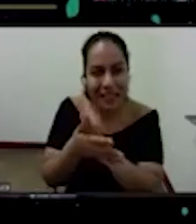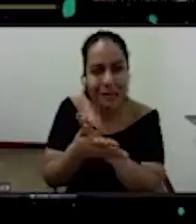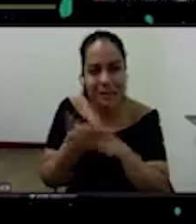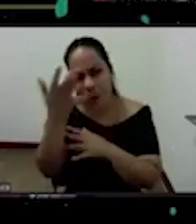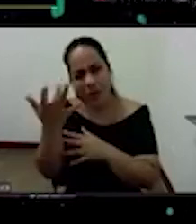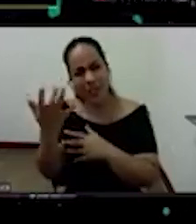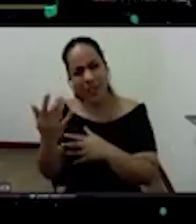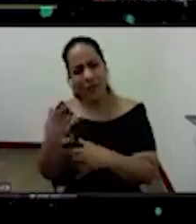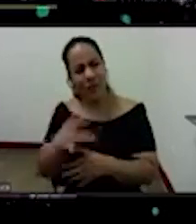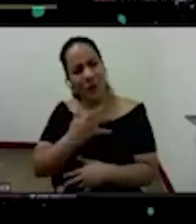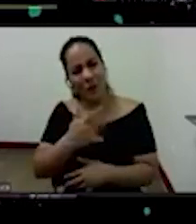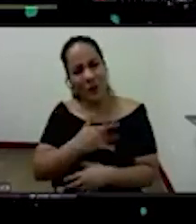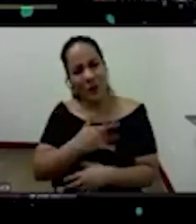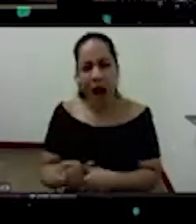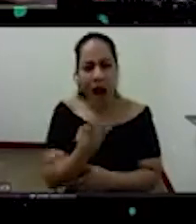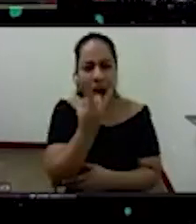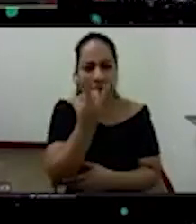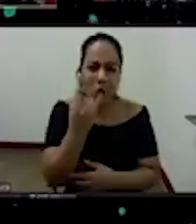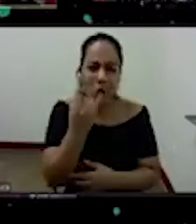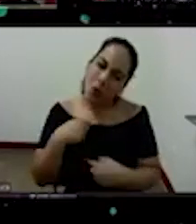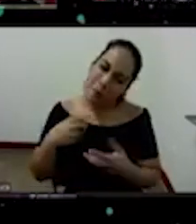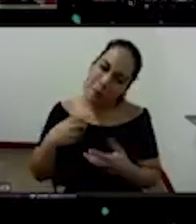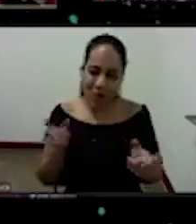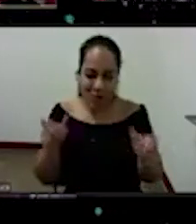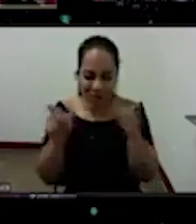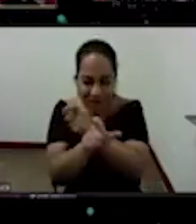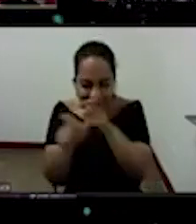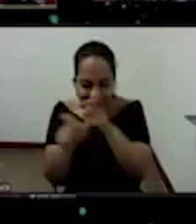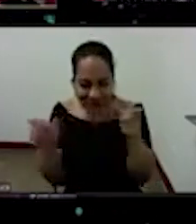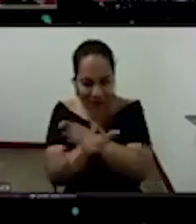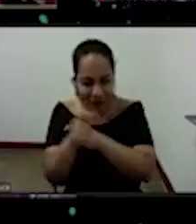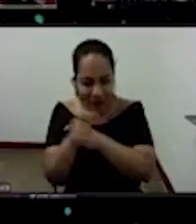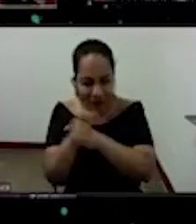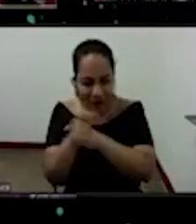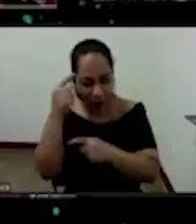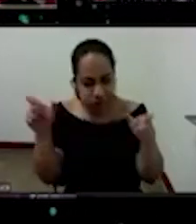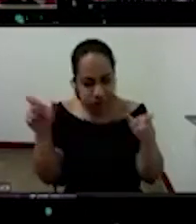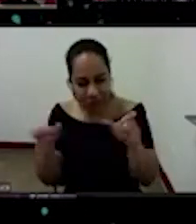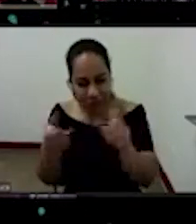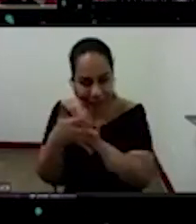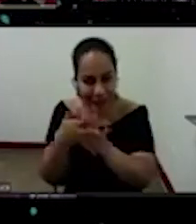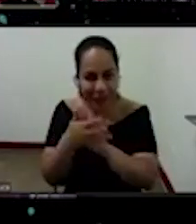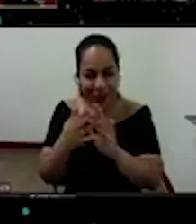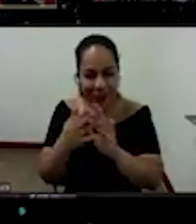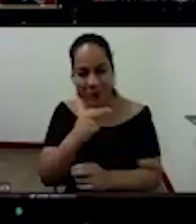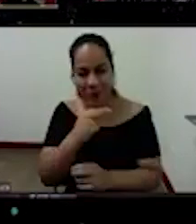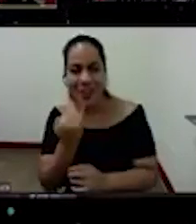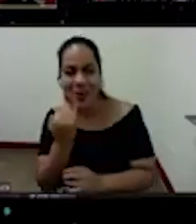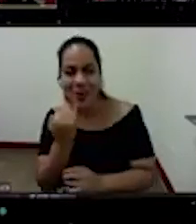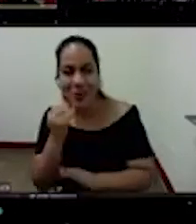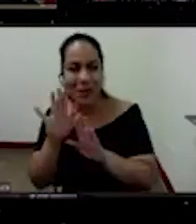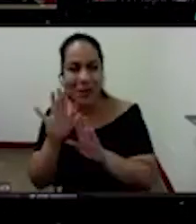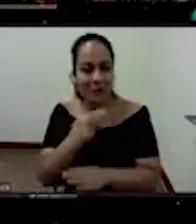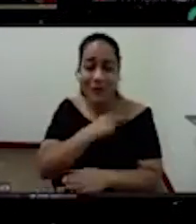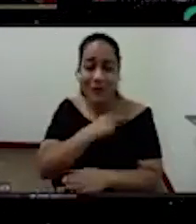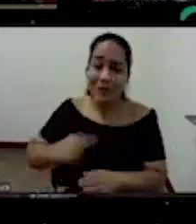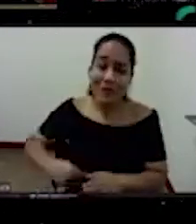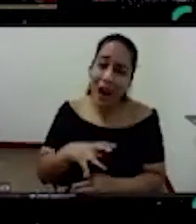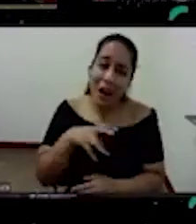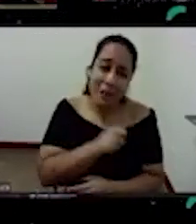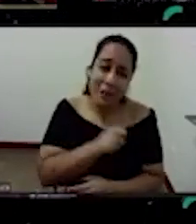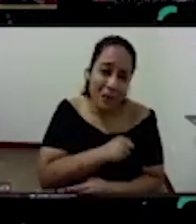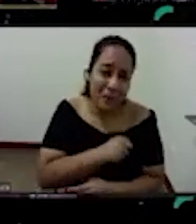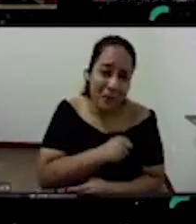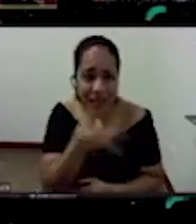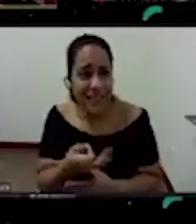que estoy intentando elaborar sin conocer el idioma chino y lo siento mucho muchísimo es la